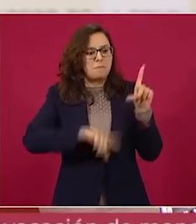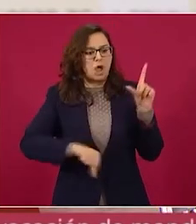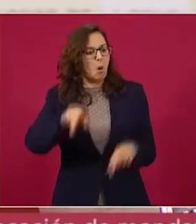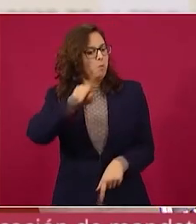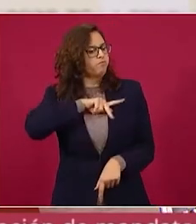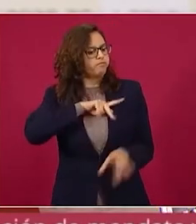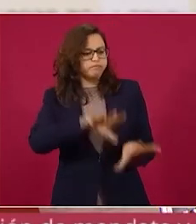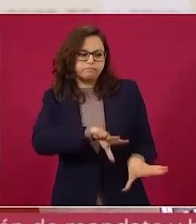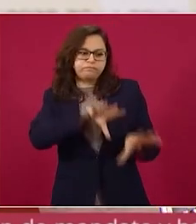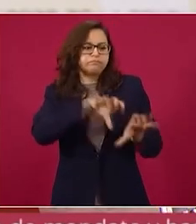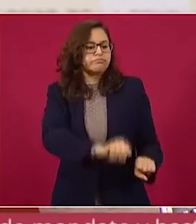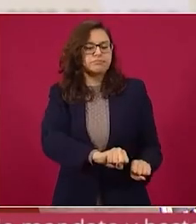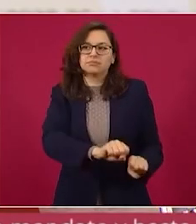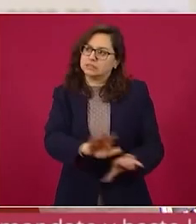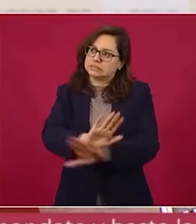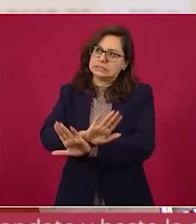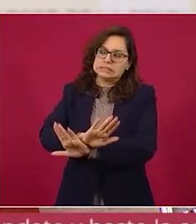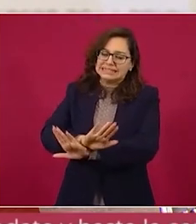o sea